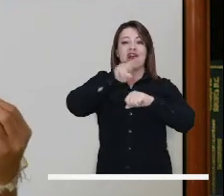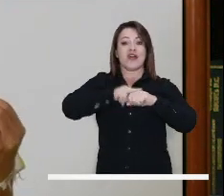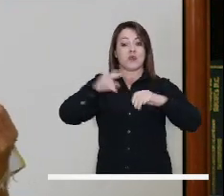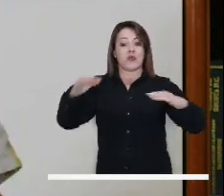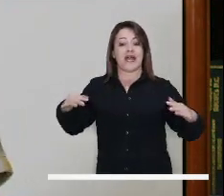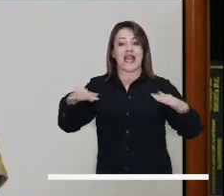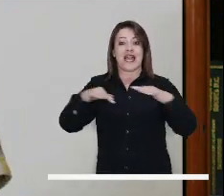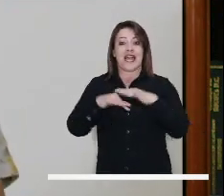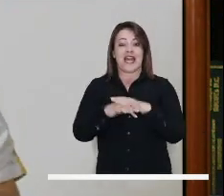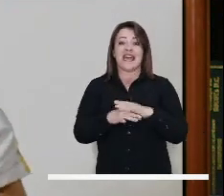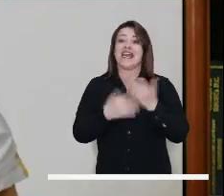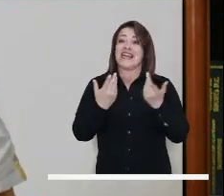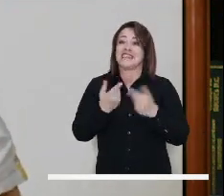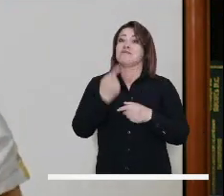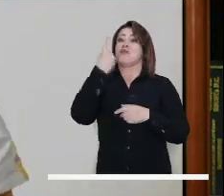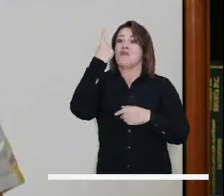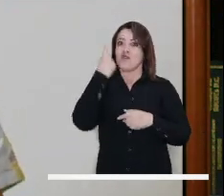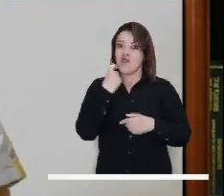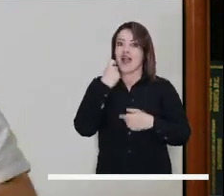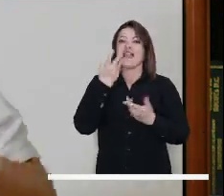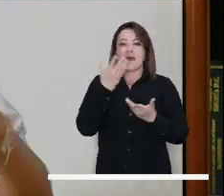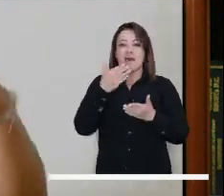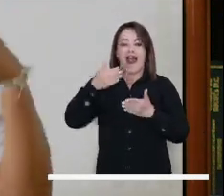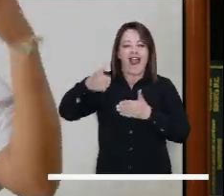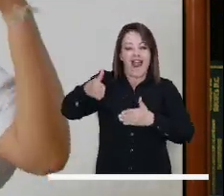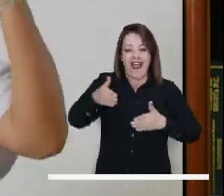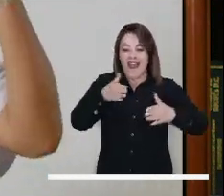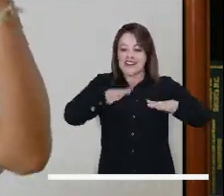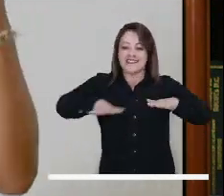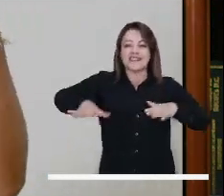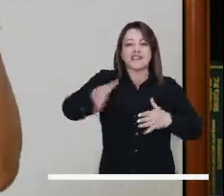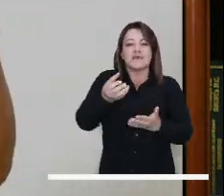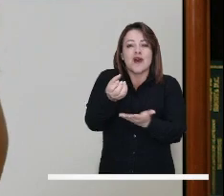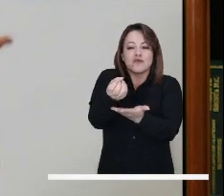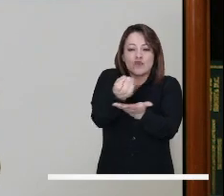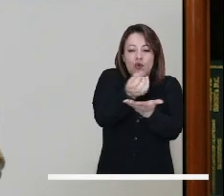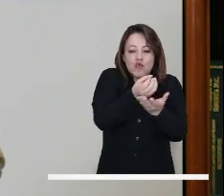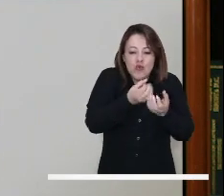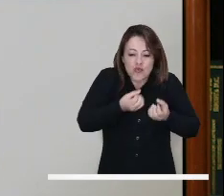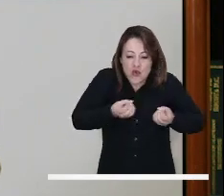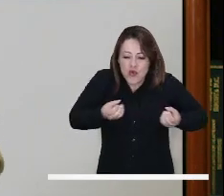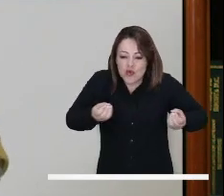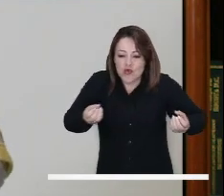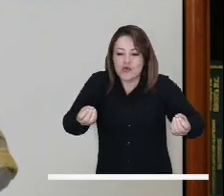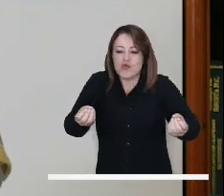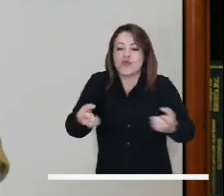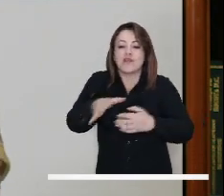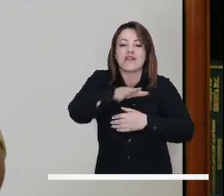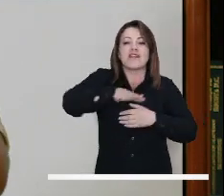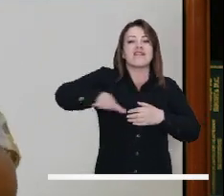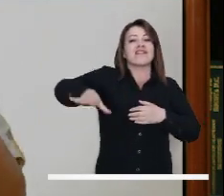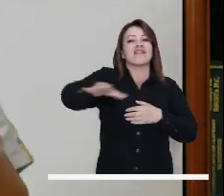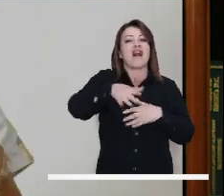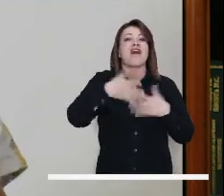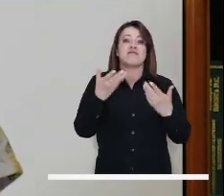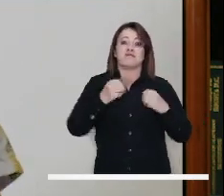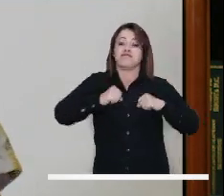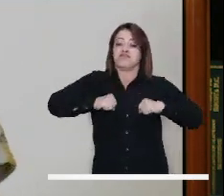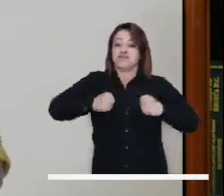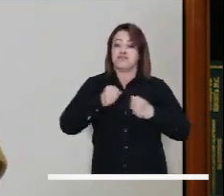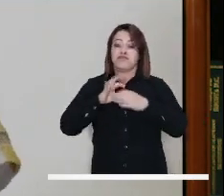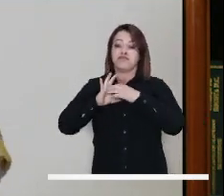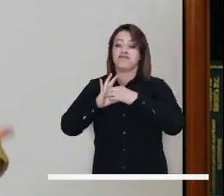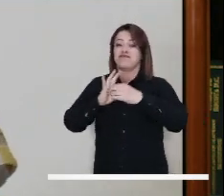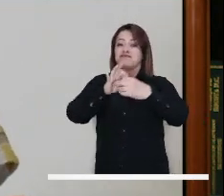tendríamos que tener, por ejemplo, corredores ecológicos, concebir la agenda de Bogotá región,